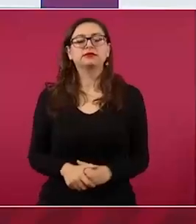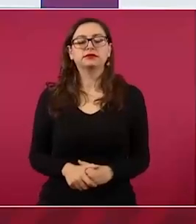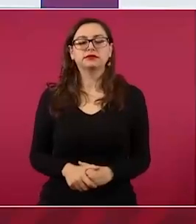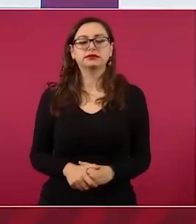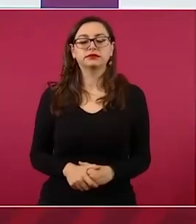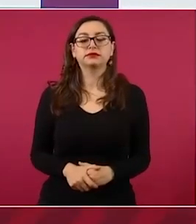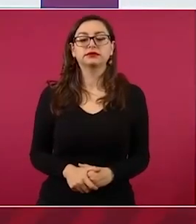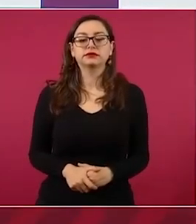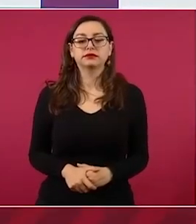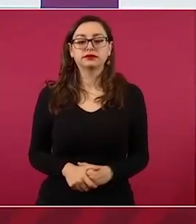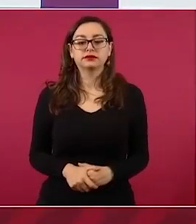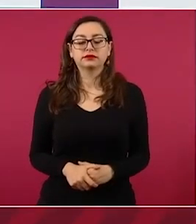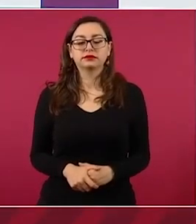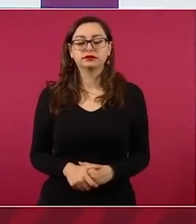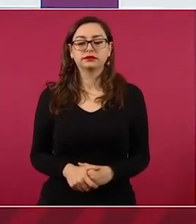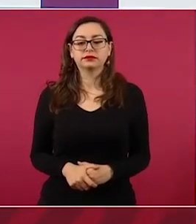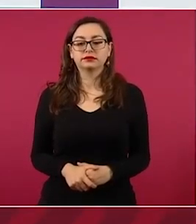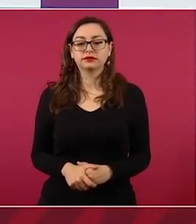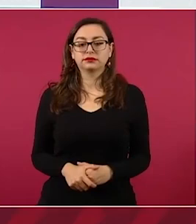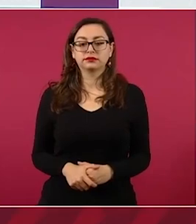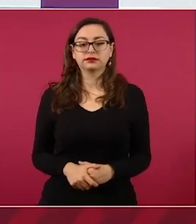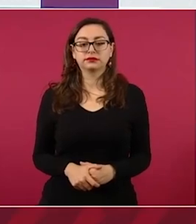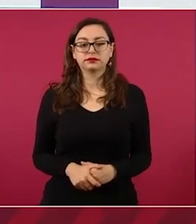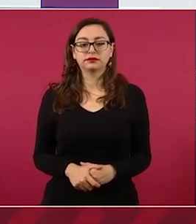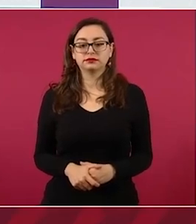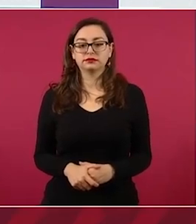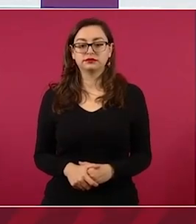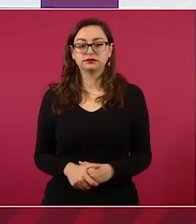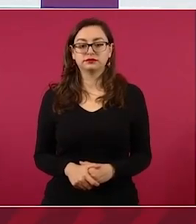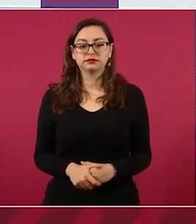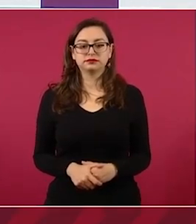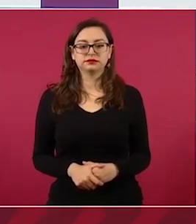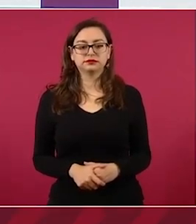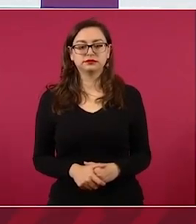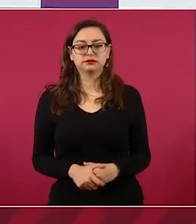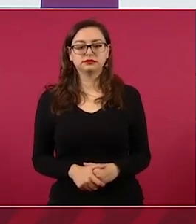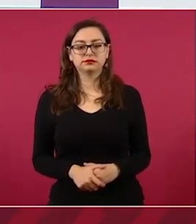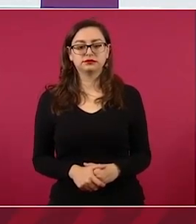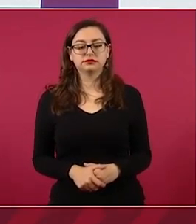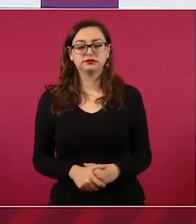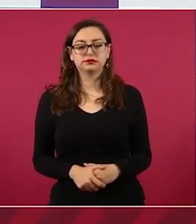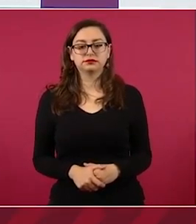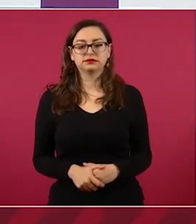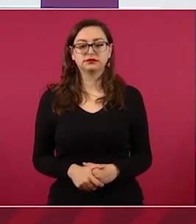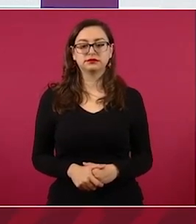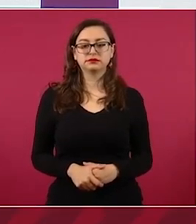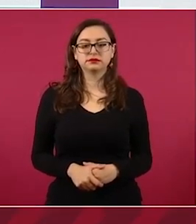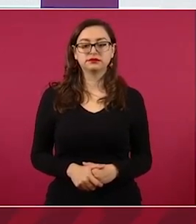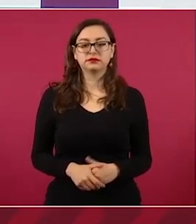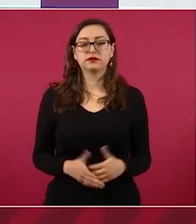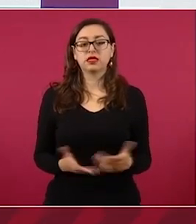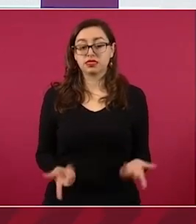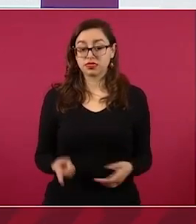es atender la oferta, sino